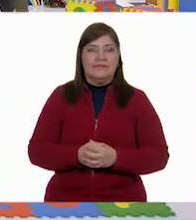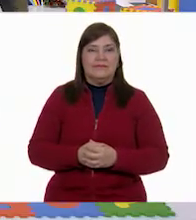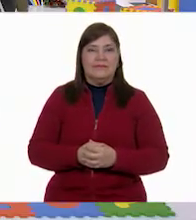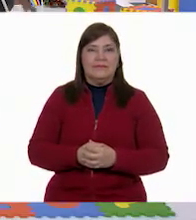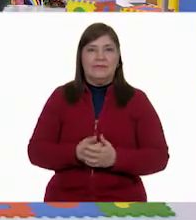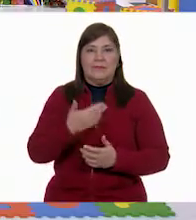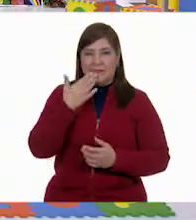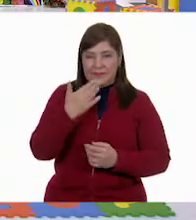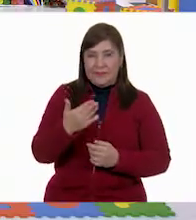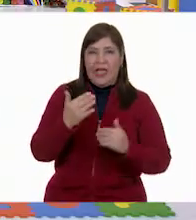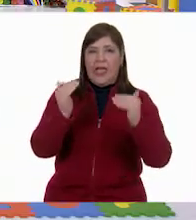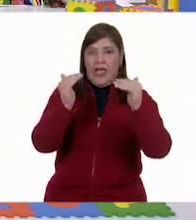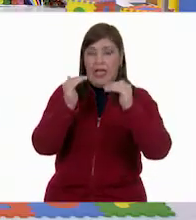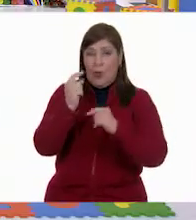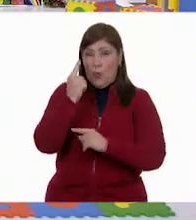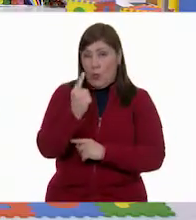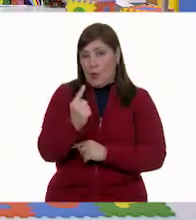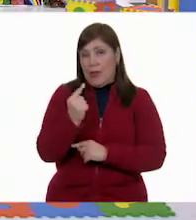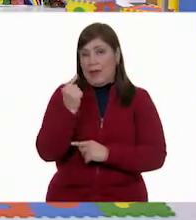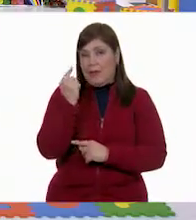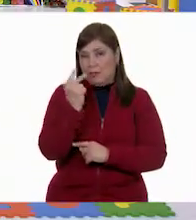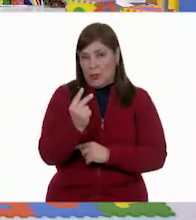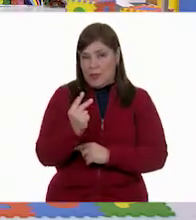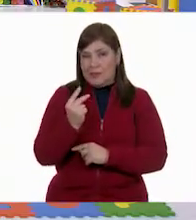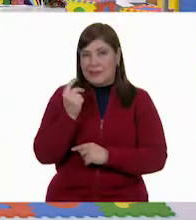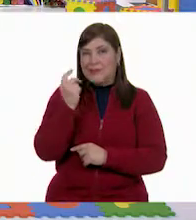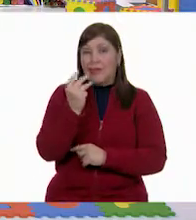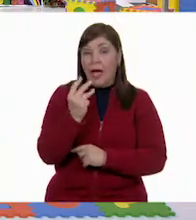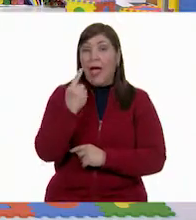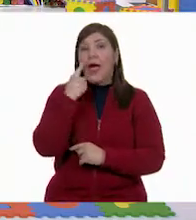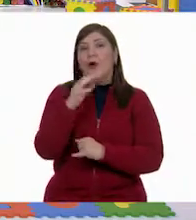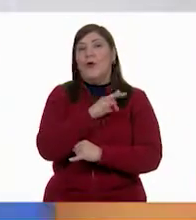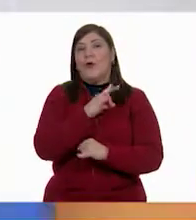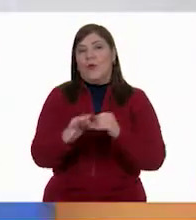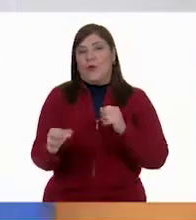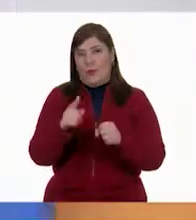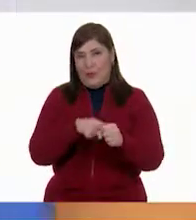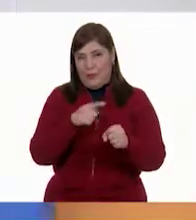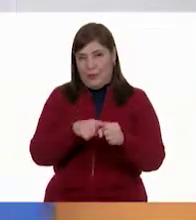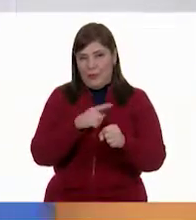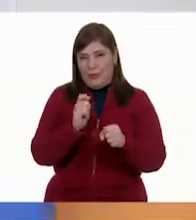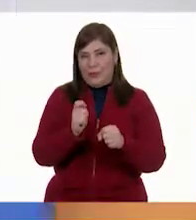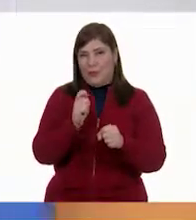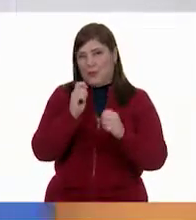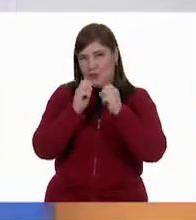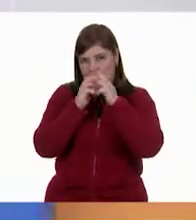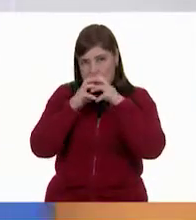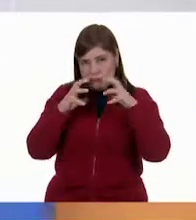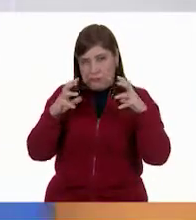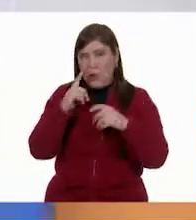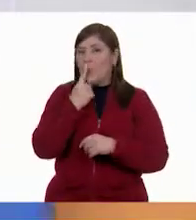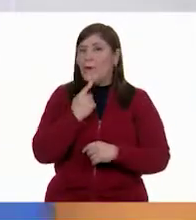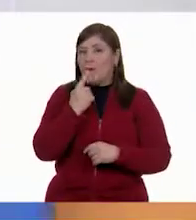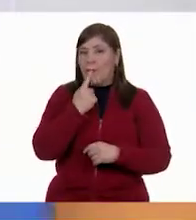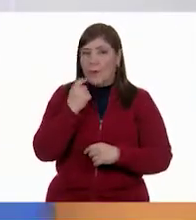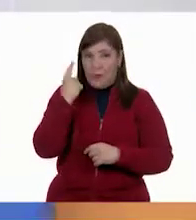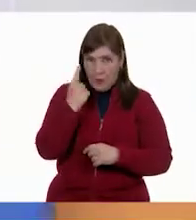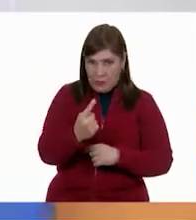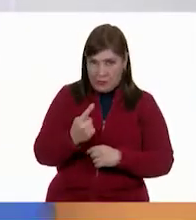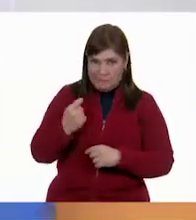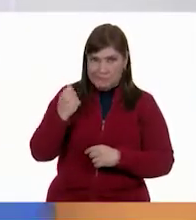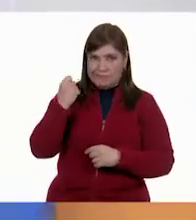Muy bien. Vamos a la cuenta de tres con el último color de globos, que es el color rojo. Rojo. A la cuenta de tres.